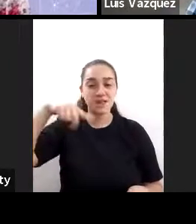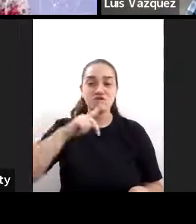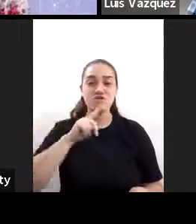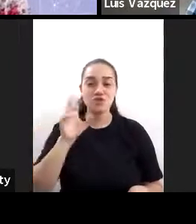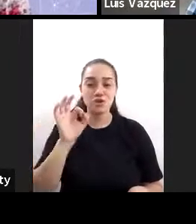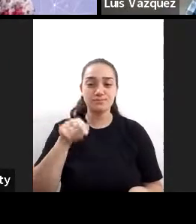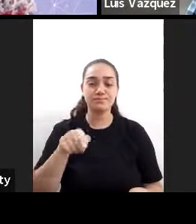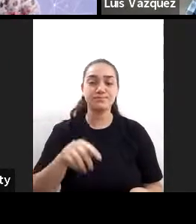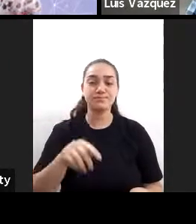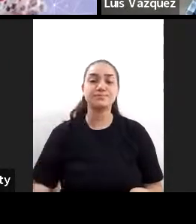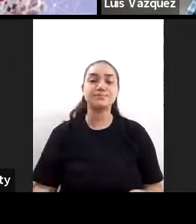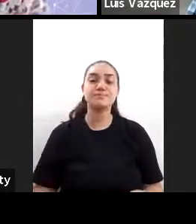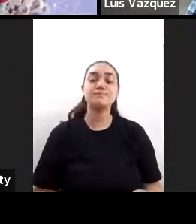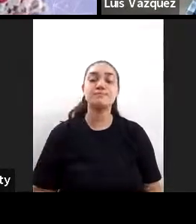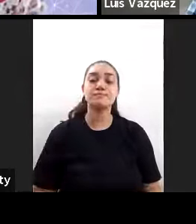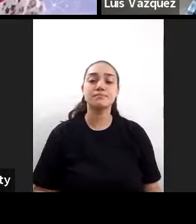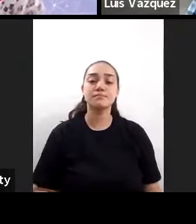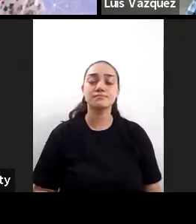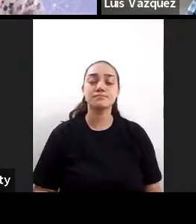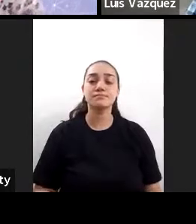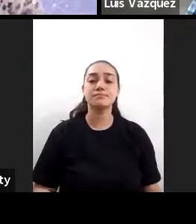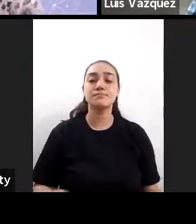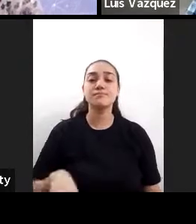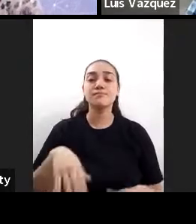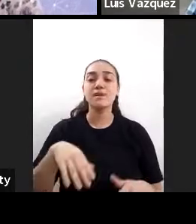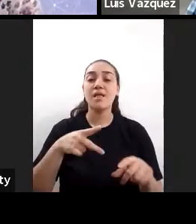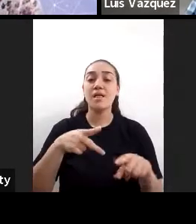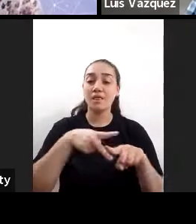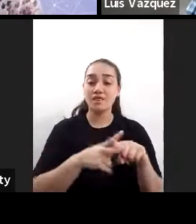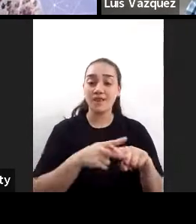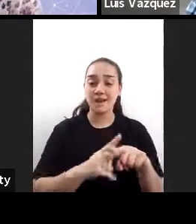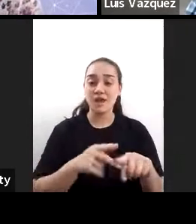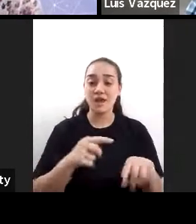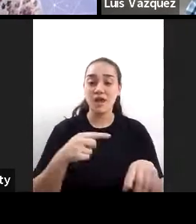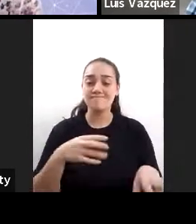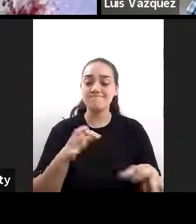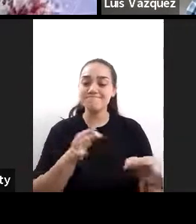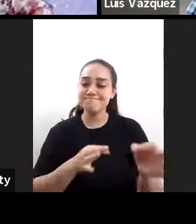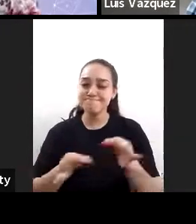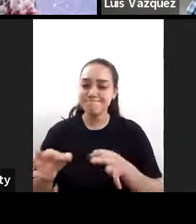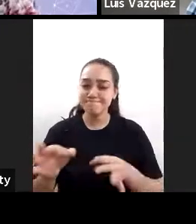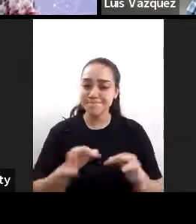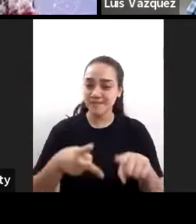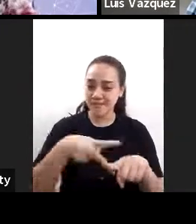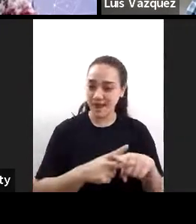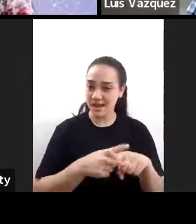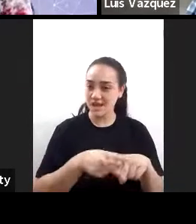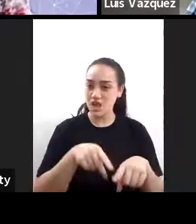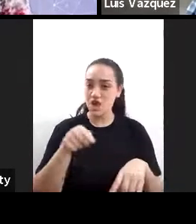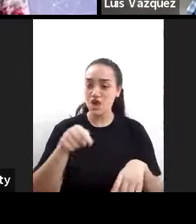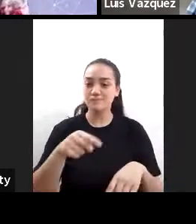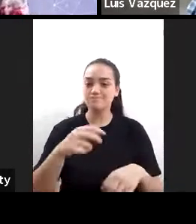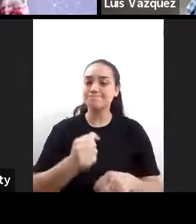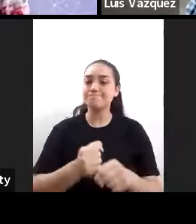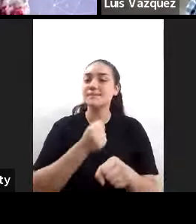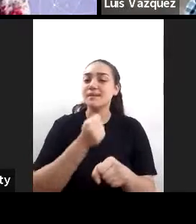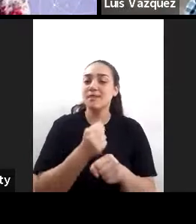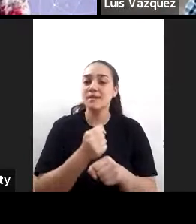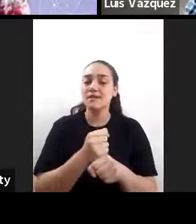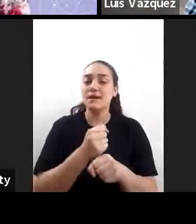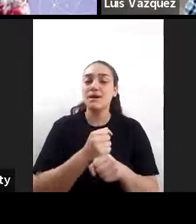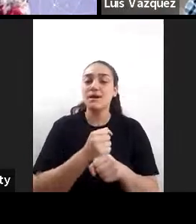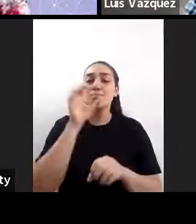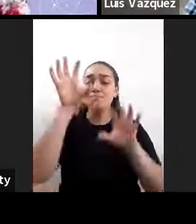Centro de Géneros en Tecnología del cual coordino algunas actividades técnicas y en el cual estamos trabajando con todas las provincias